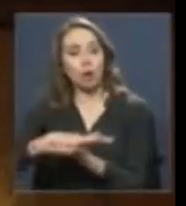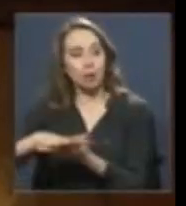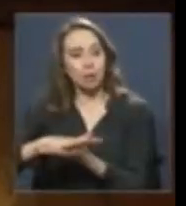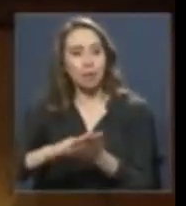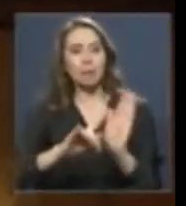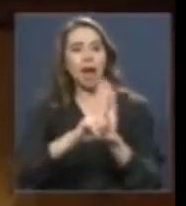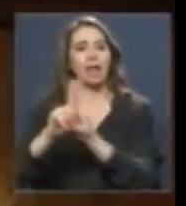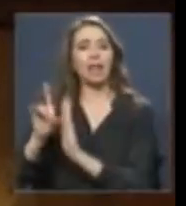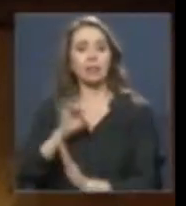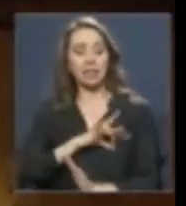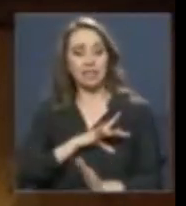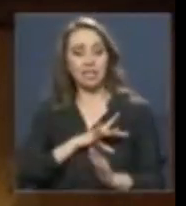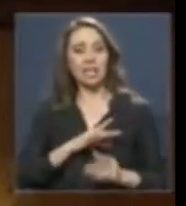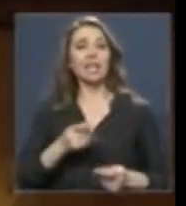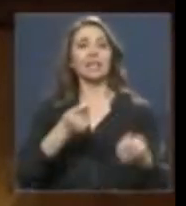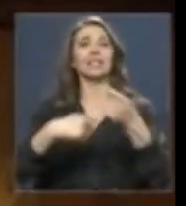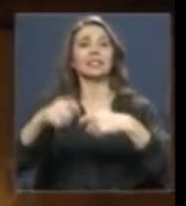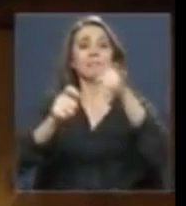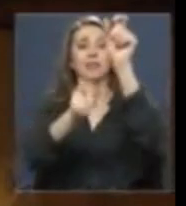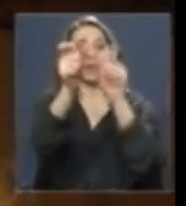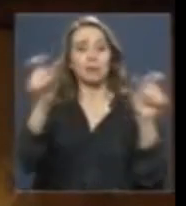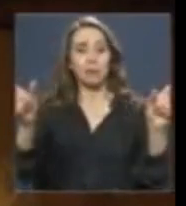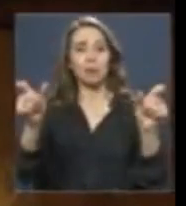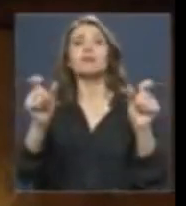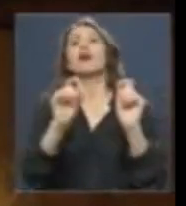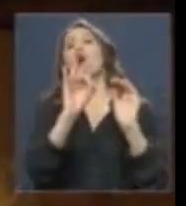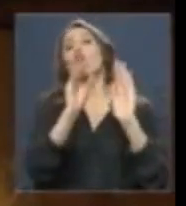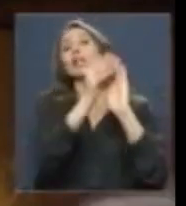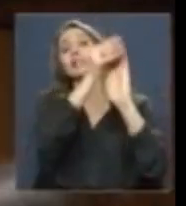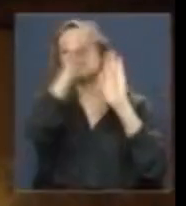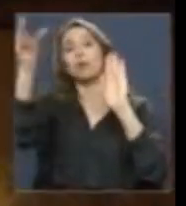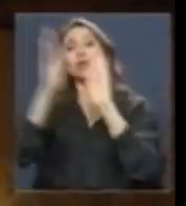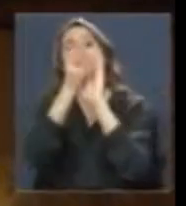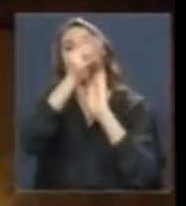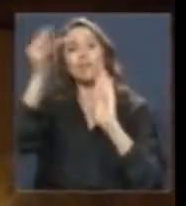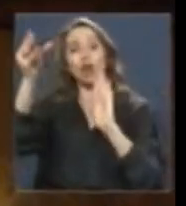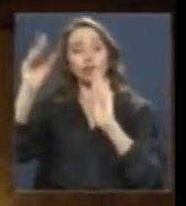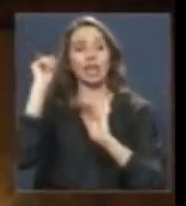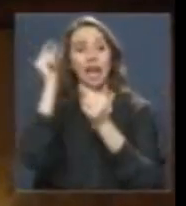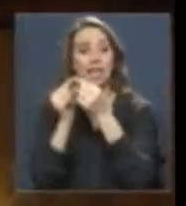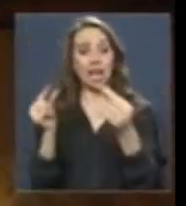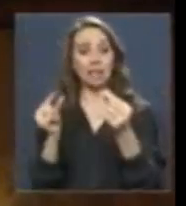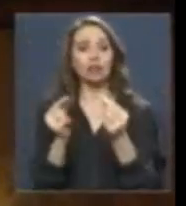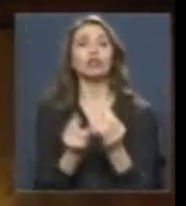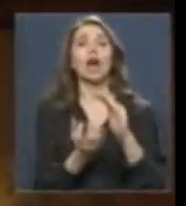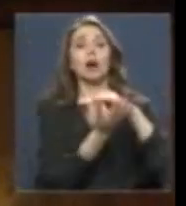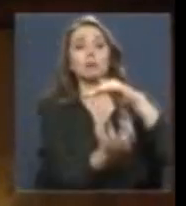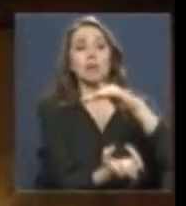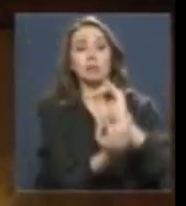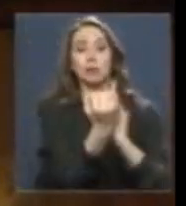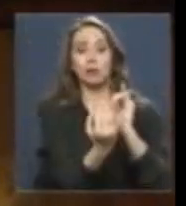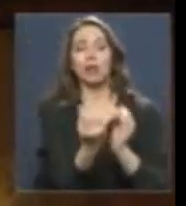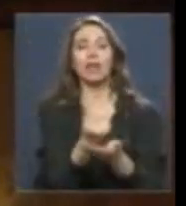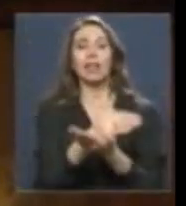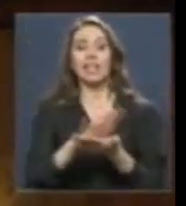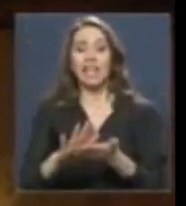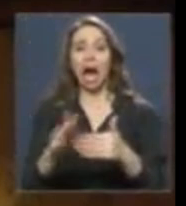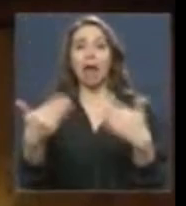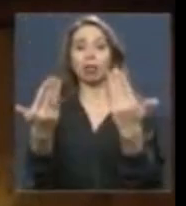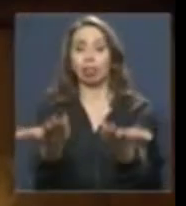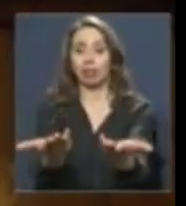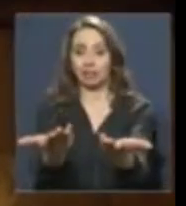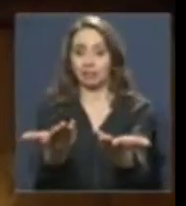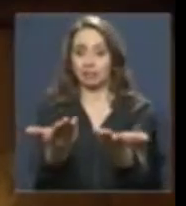legislación nacional puestas a disposición del público por la Biblioteca del Congreso Nacional en formato digital y accesible gratuitamente, debiendo